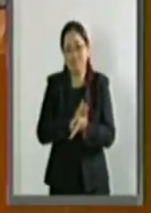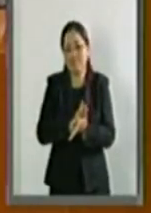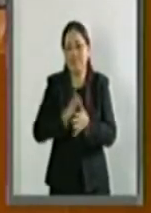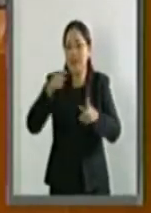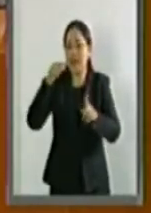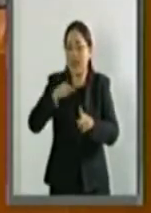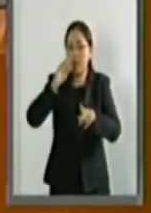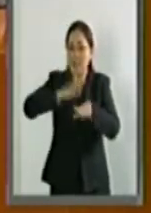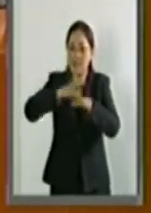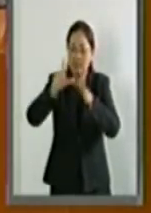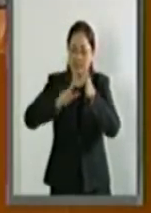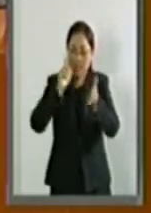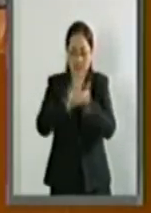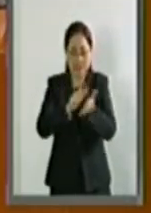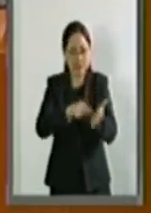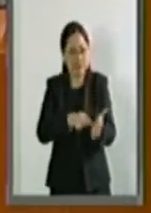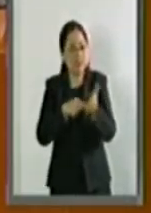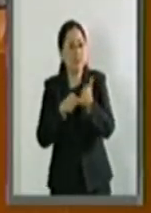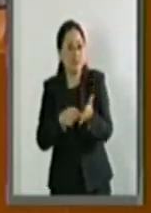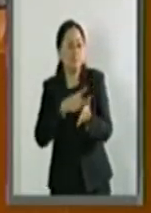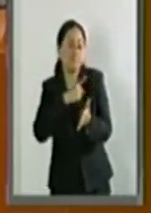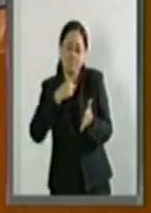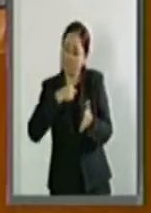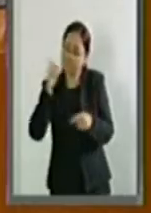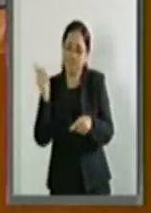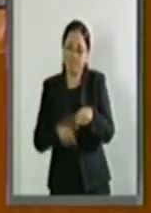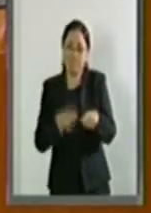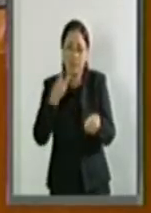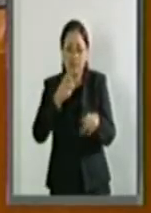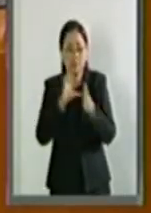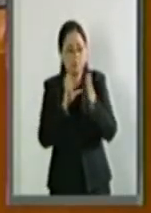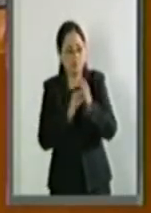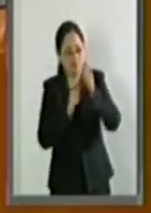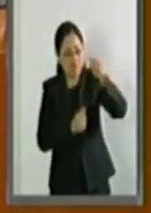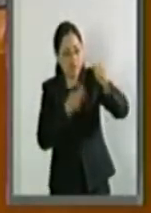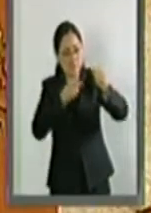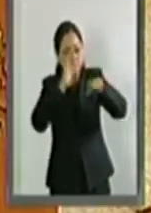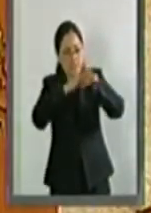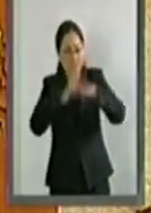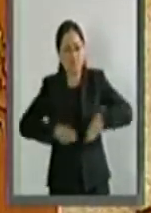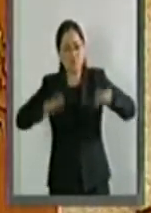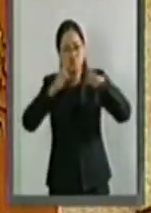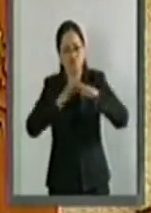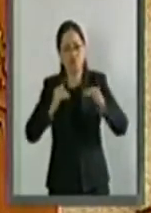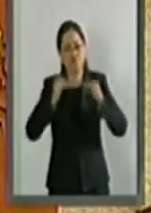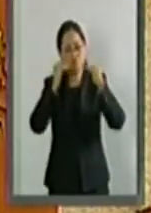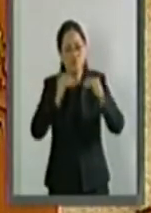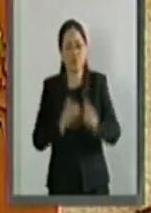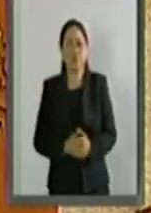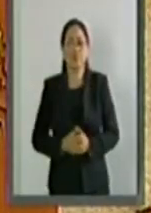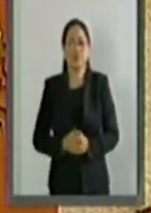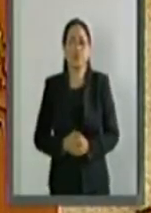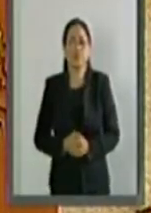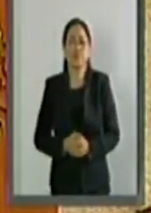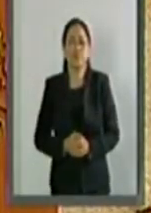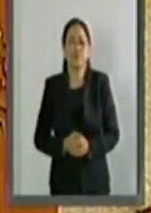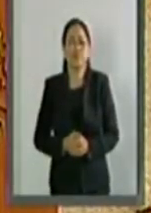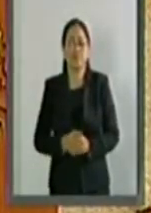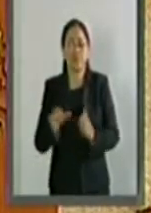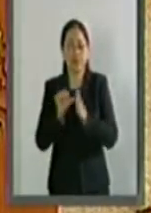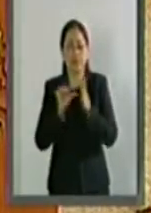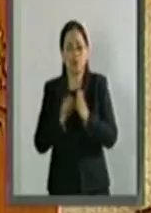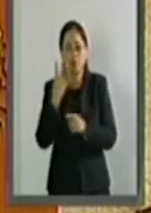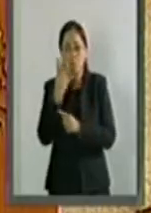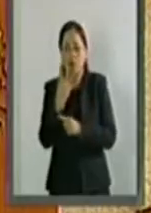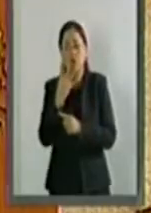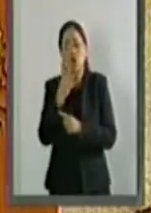en nuestro marco jurídico, que es la máxima aportación que podemos tener. La reforma que hoy se propone al artículo 4º